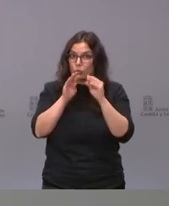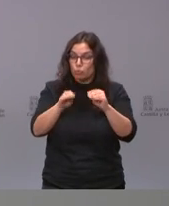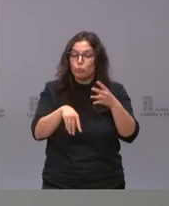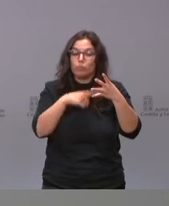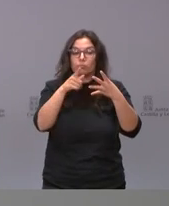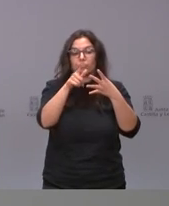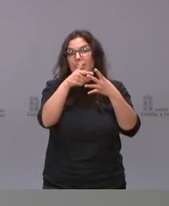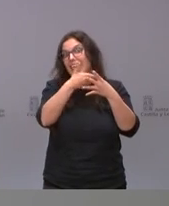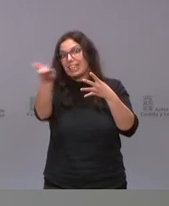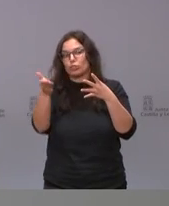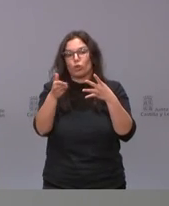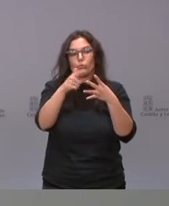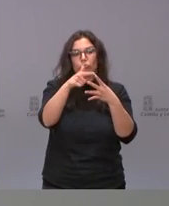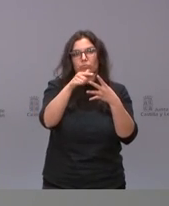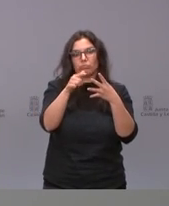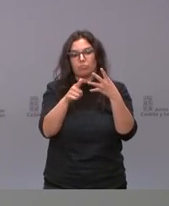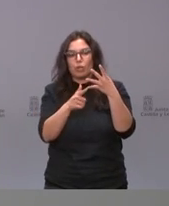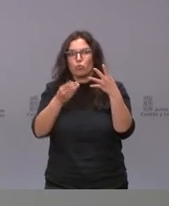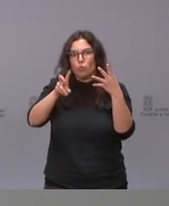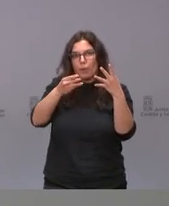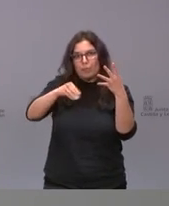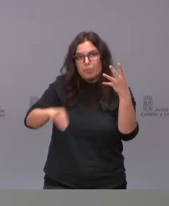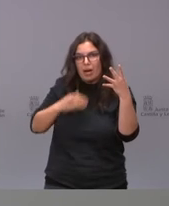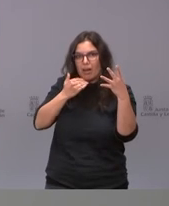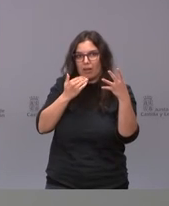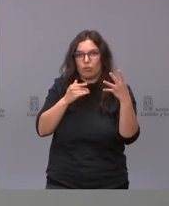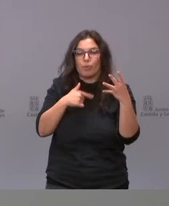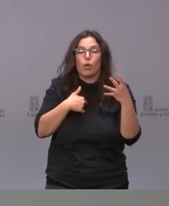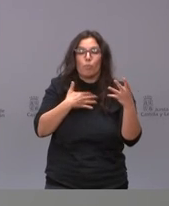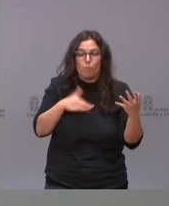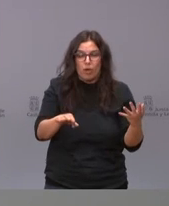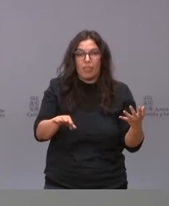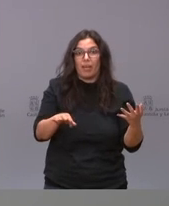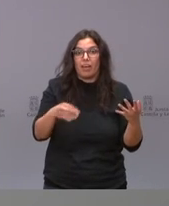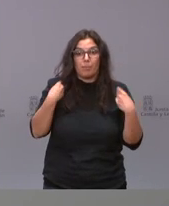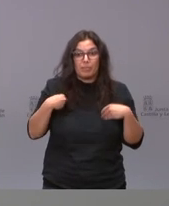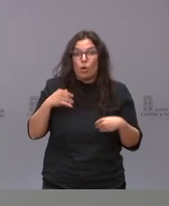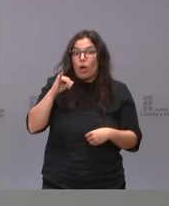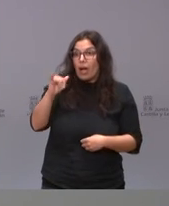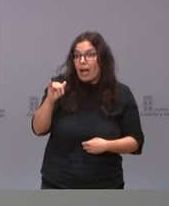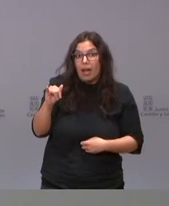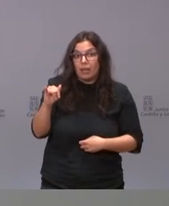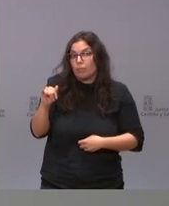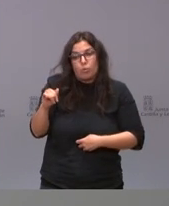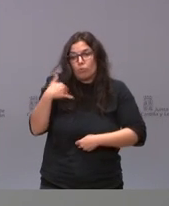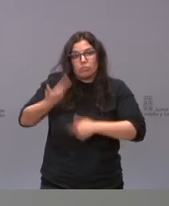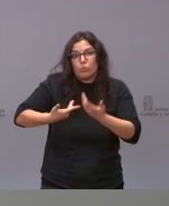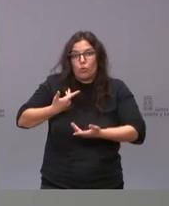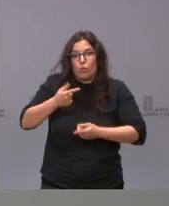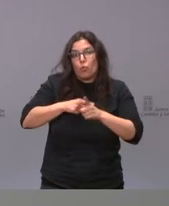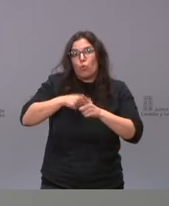poder ir tirando de las nuevas vacunas pero probablemente utilizar las que tengamos disponibles en ese momento es decir no